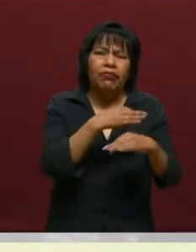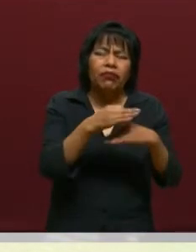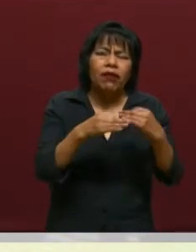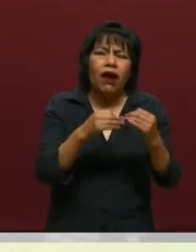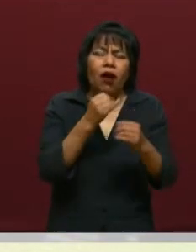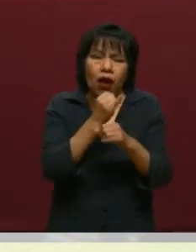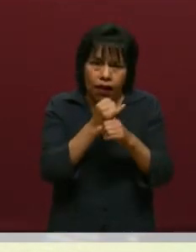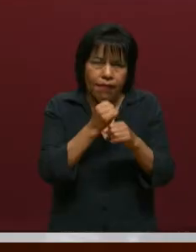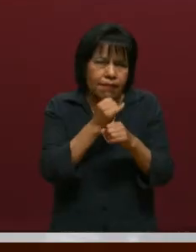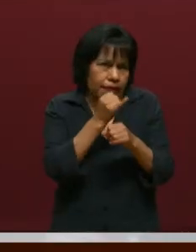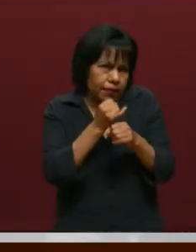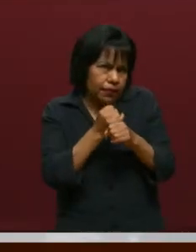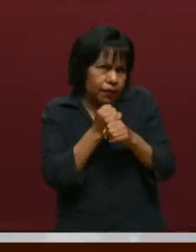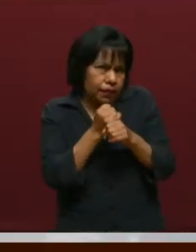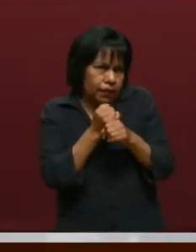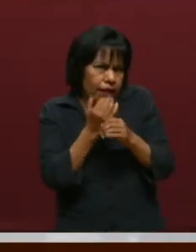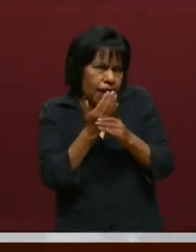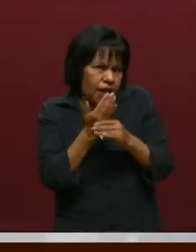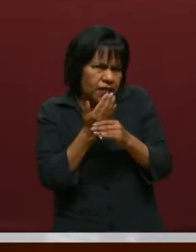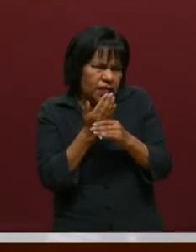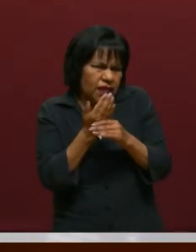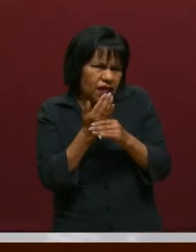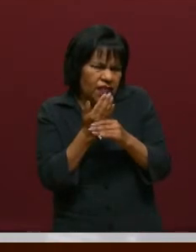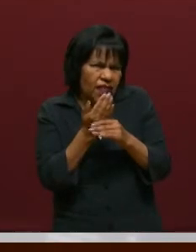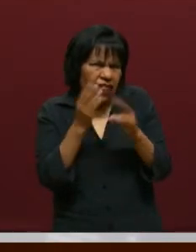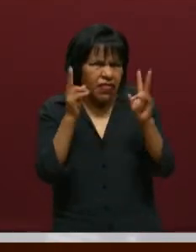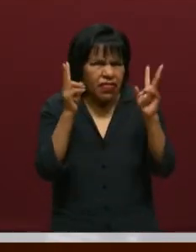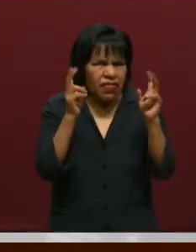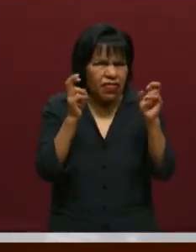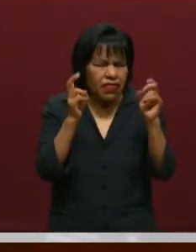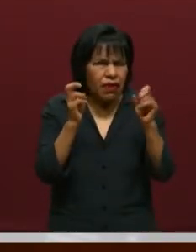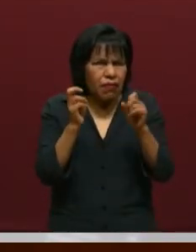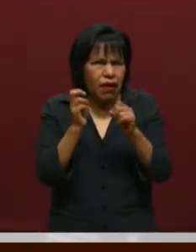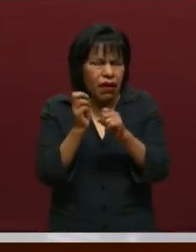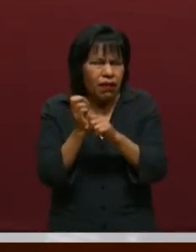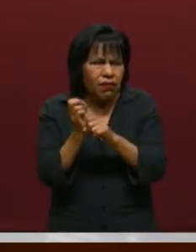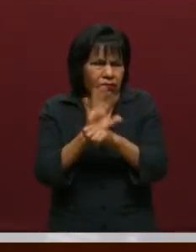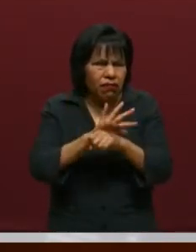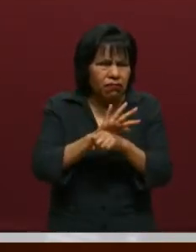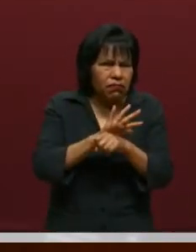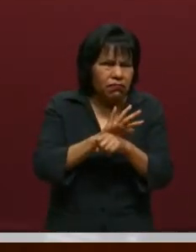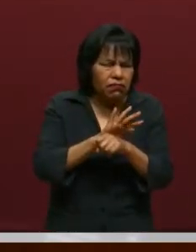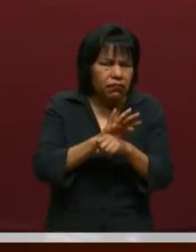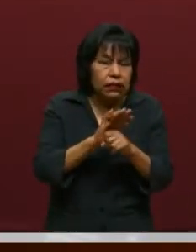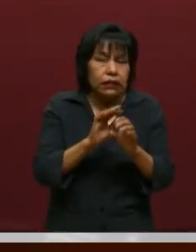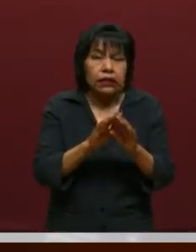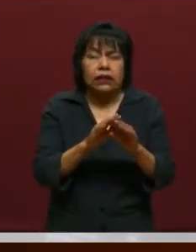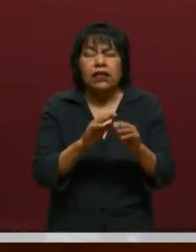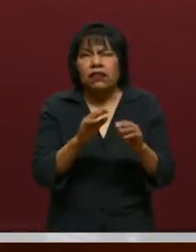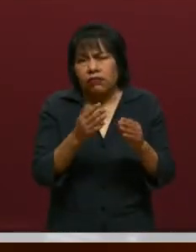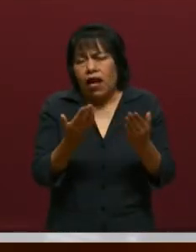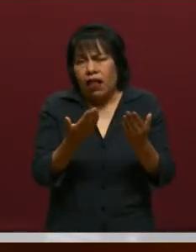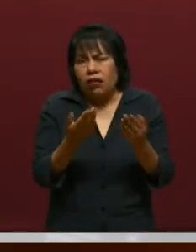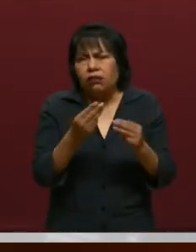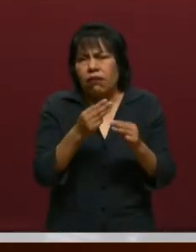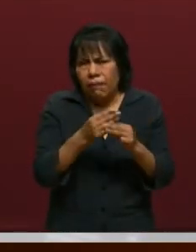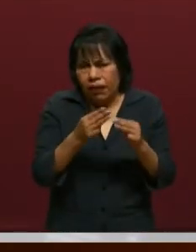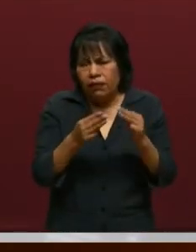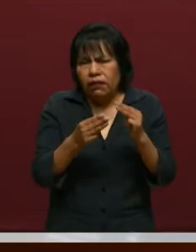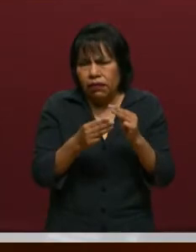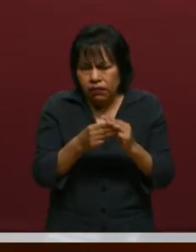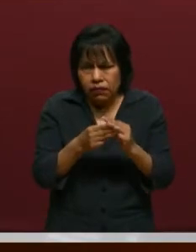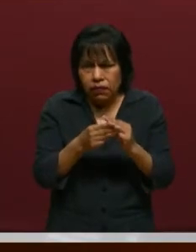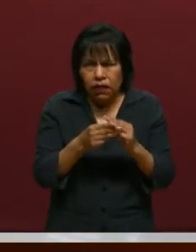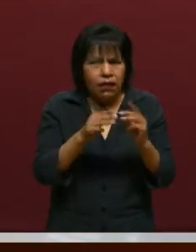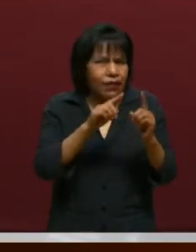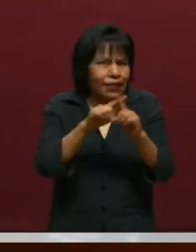que se hace con respecto al tema del COVID, otra cosa, se han generado materiales como antibacterial,